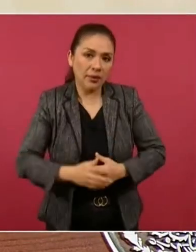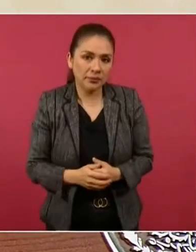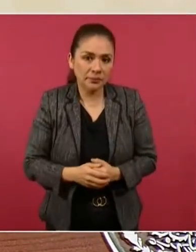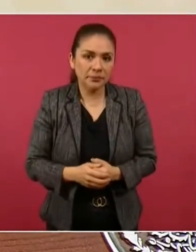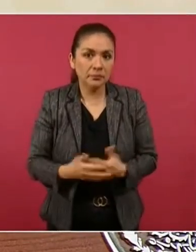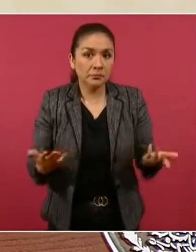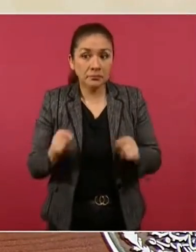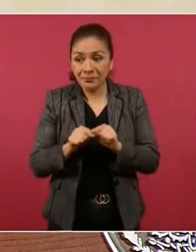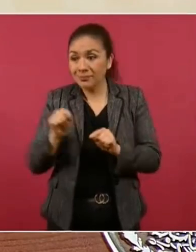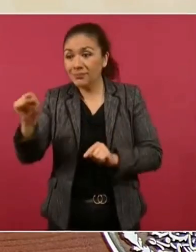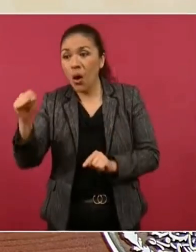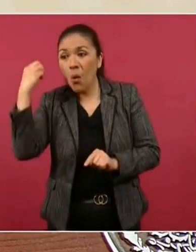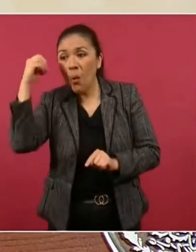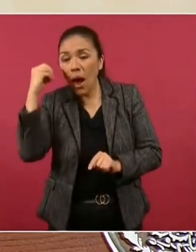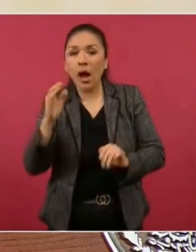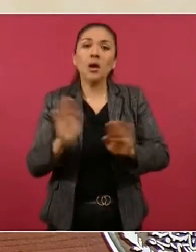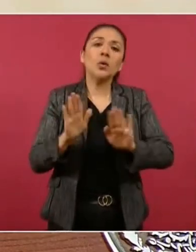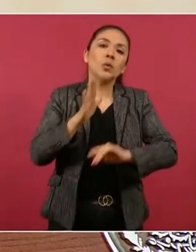ni a Oaxaca,